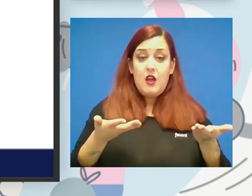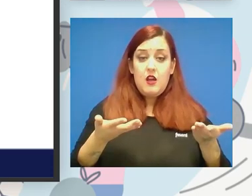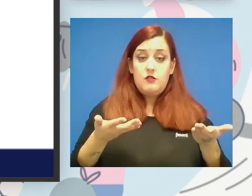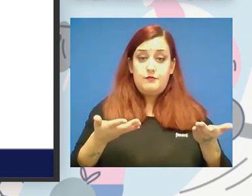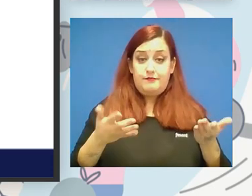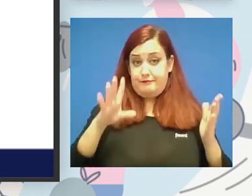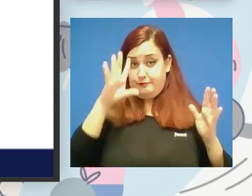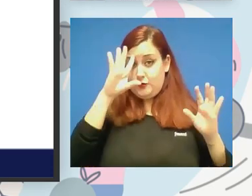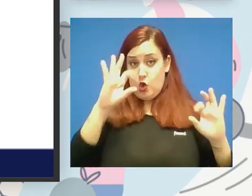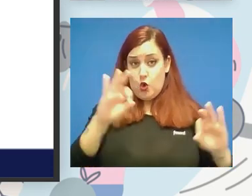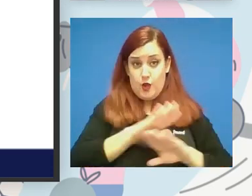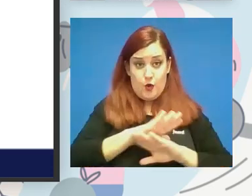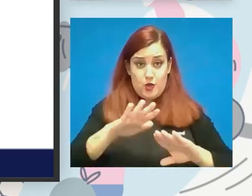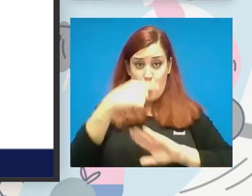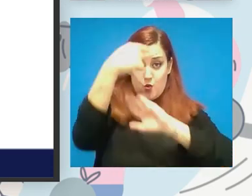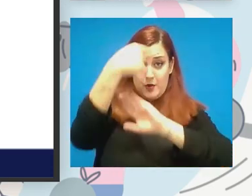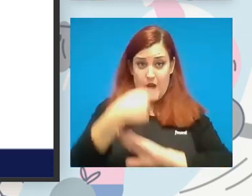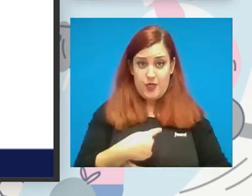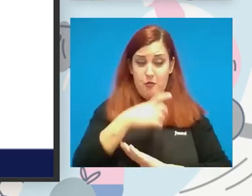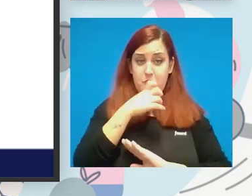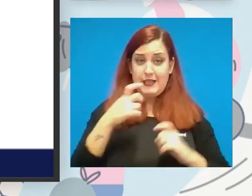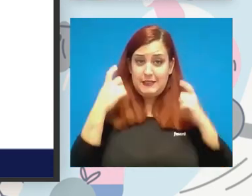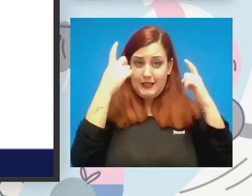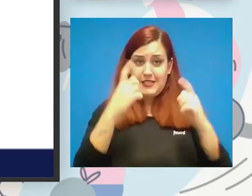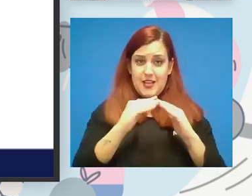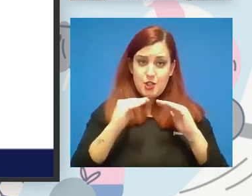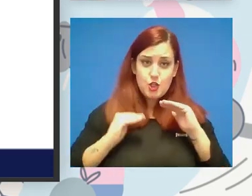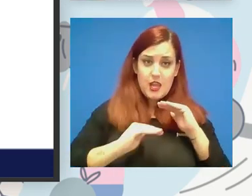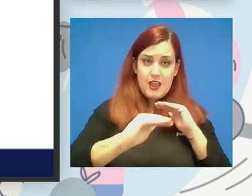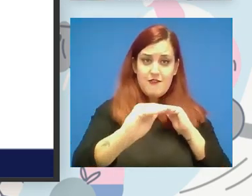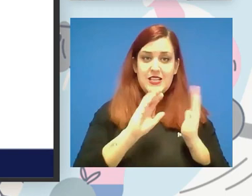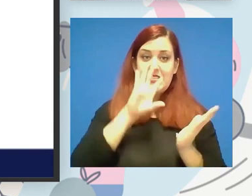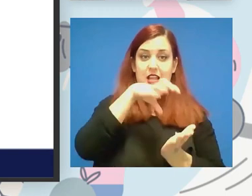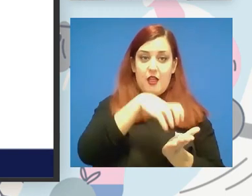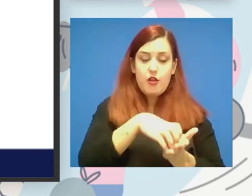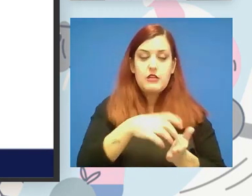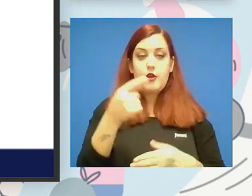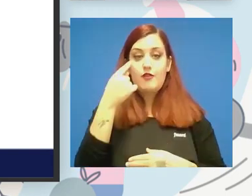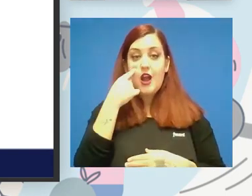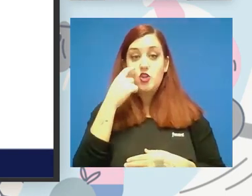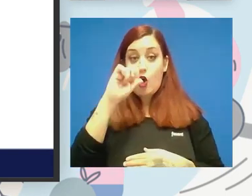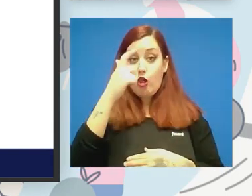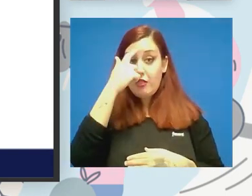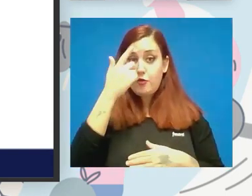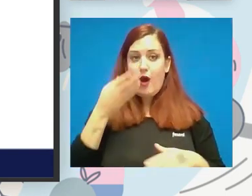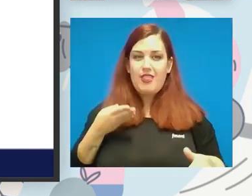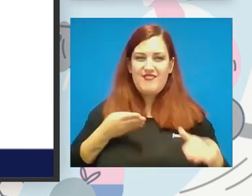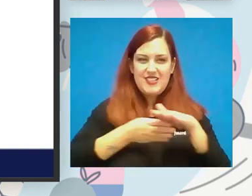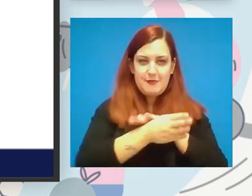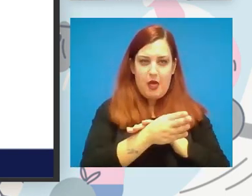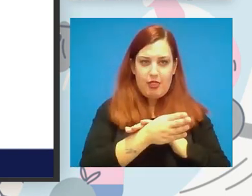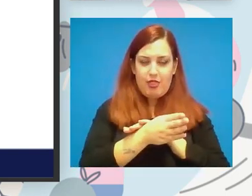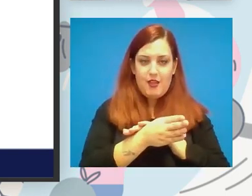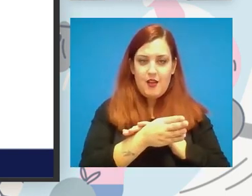es una obligación para hacer sostenibles las instalaciones pero fijaros que el concepto de accesibilidad es